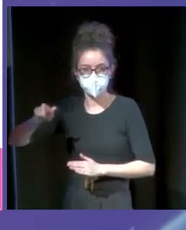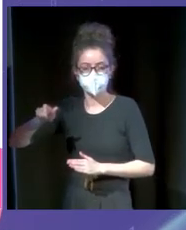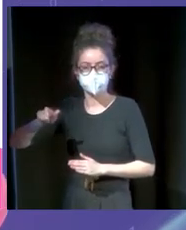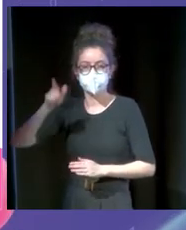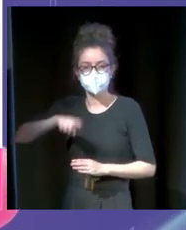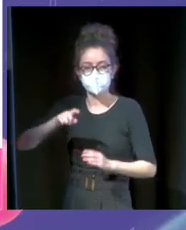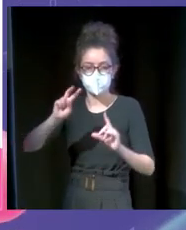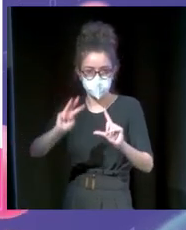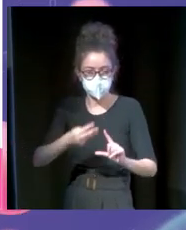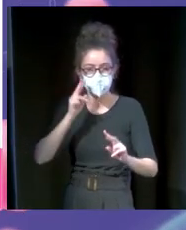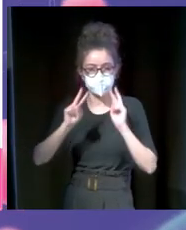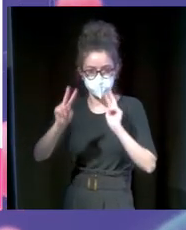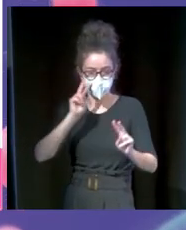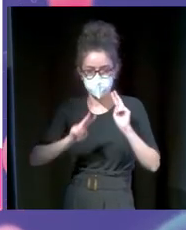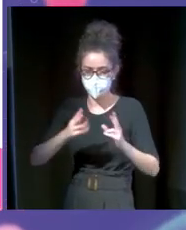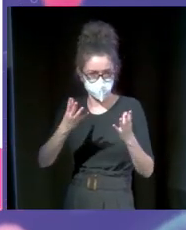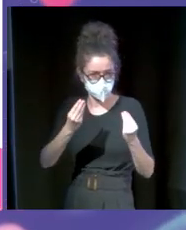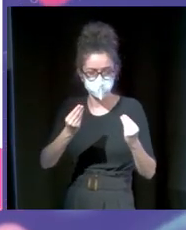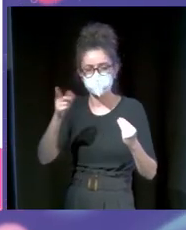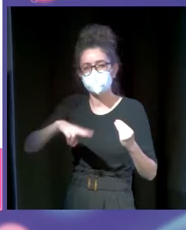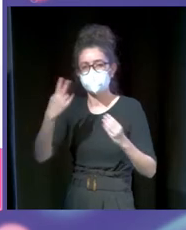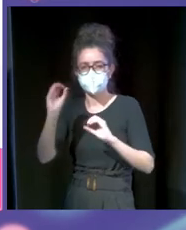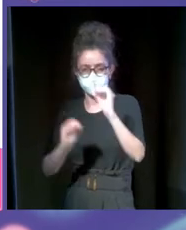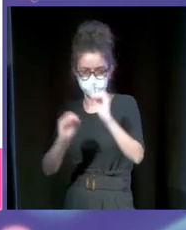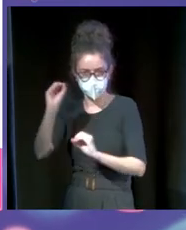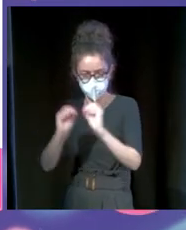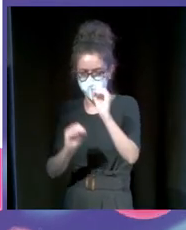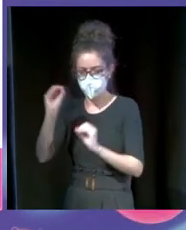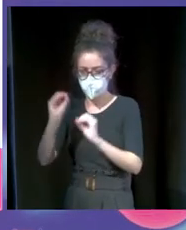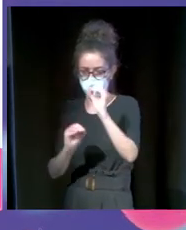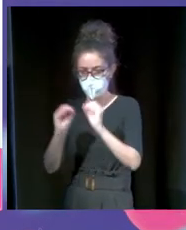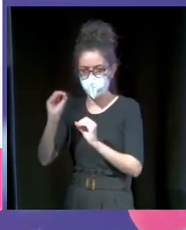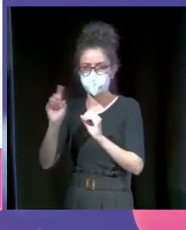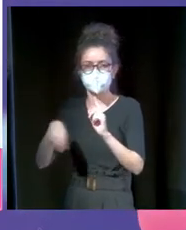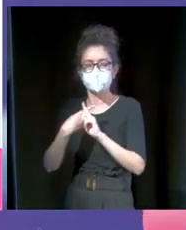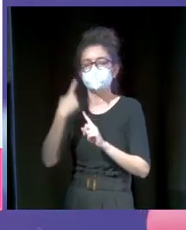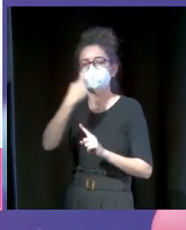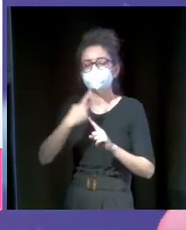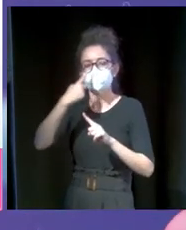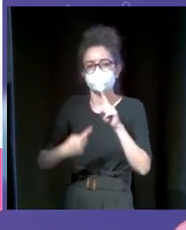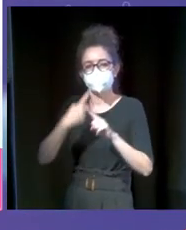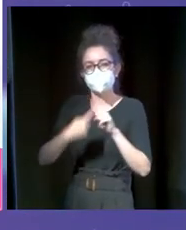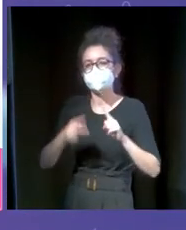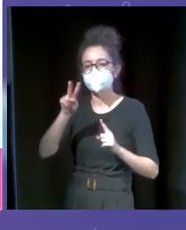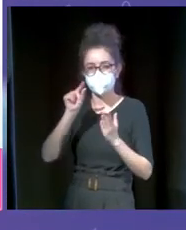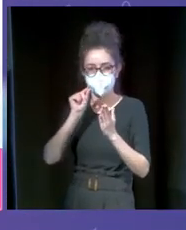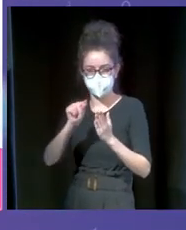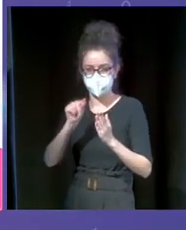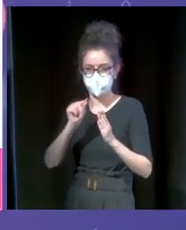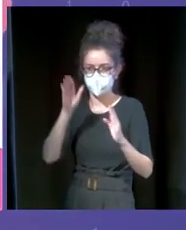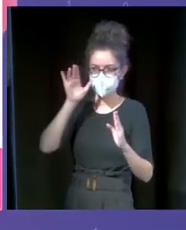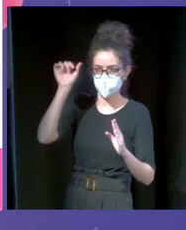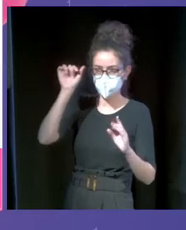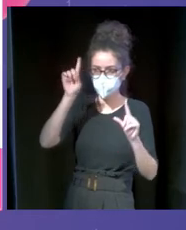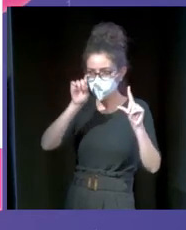vistas al mes con un conocimiento sostenido de un 20% y tenemos una duración media de la sesión, de dos minutos. Esto hace,